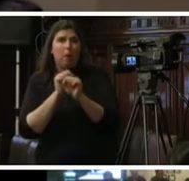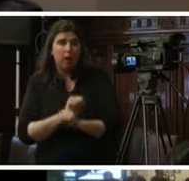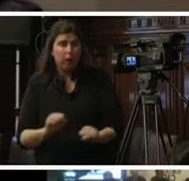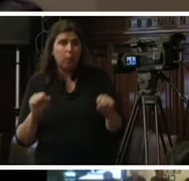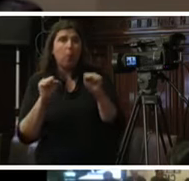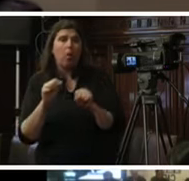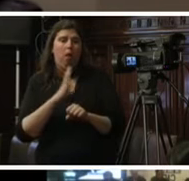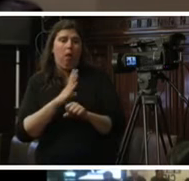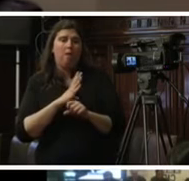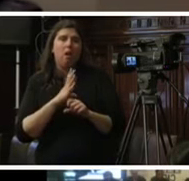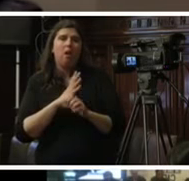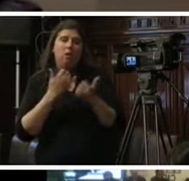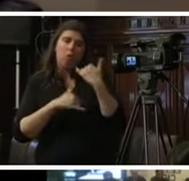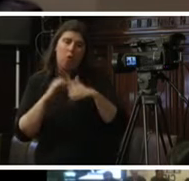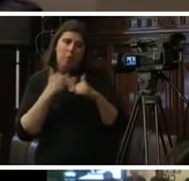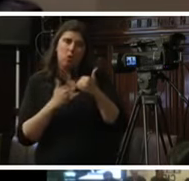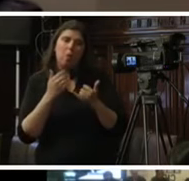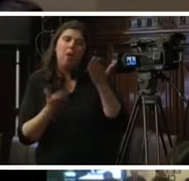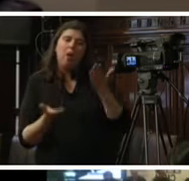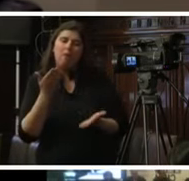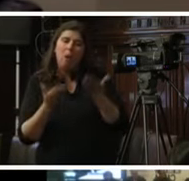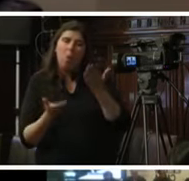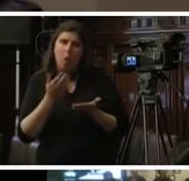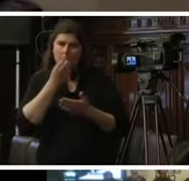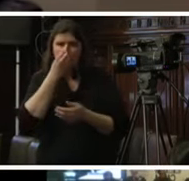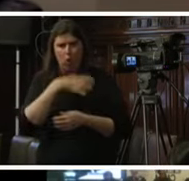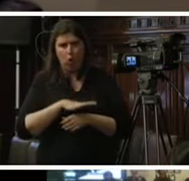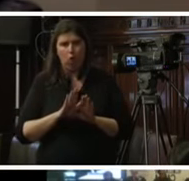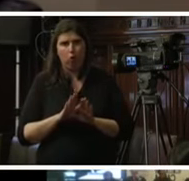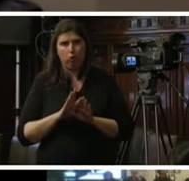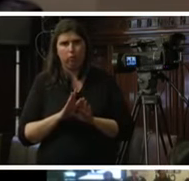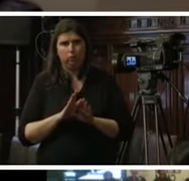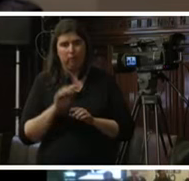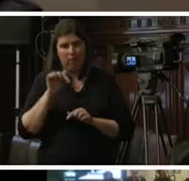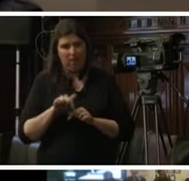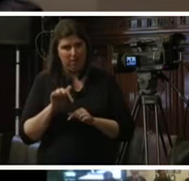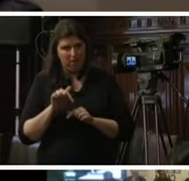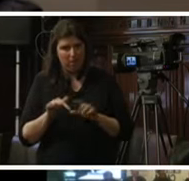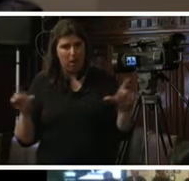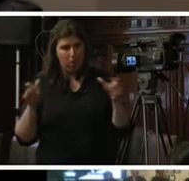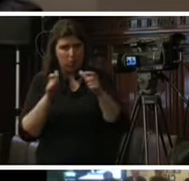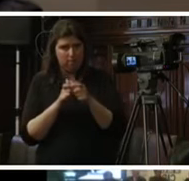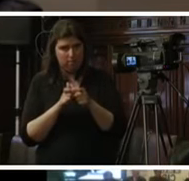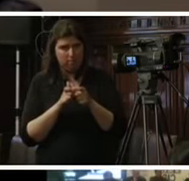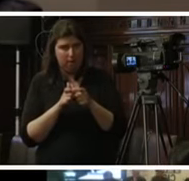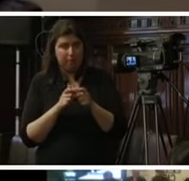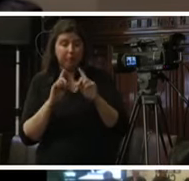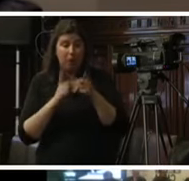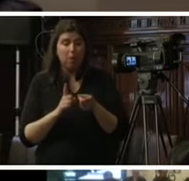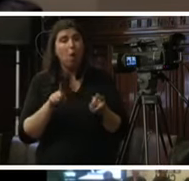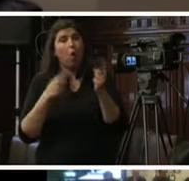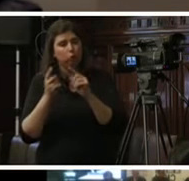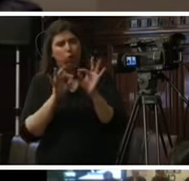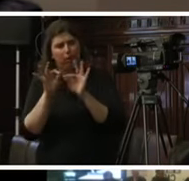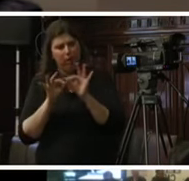documental que le permita evaluar de mejor manera la materia de esta audiencia y otros detalles también vamos a